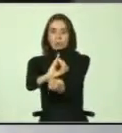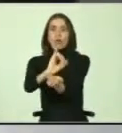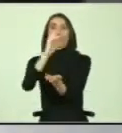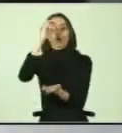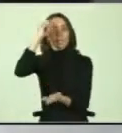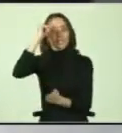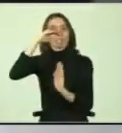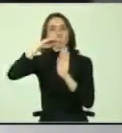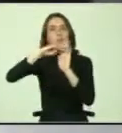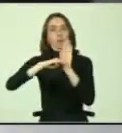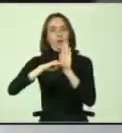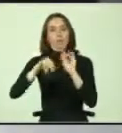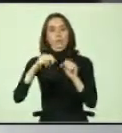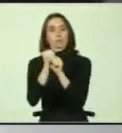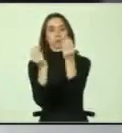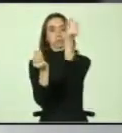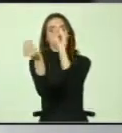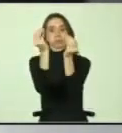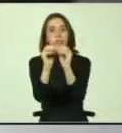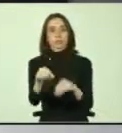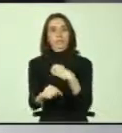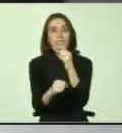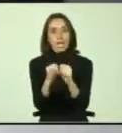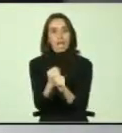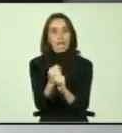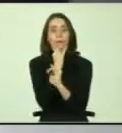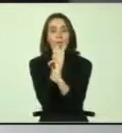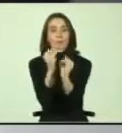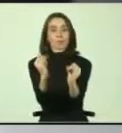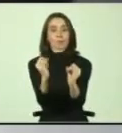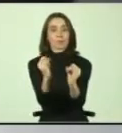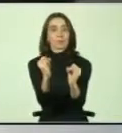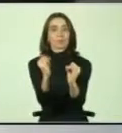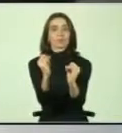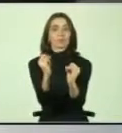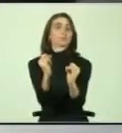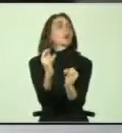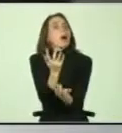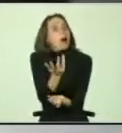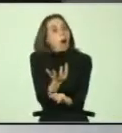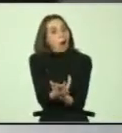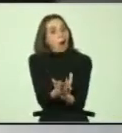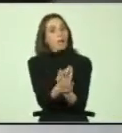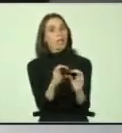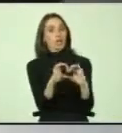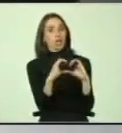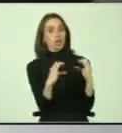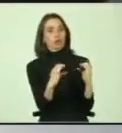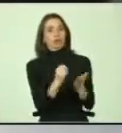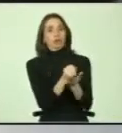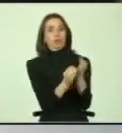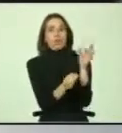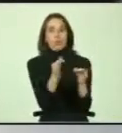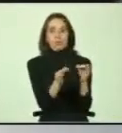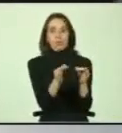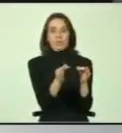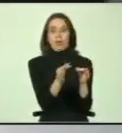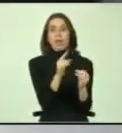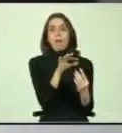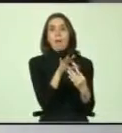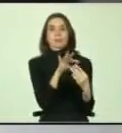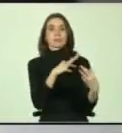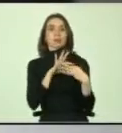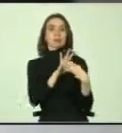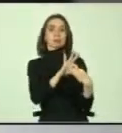eso es lo que se está trabajando para este año. Podemos dar cuenta de que no solamente existe la Corporación de Asistencia Judicial, que son nuestros principales